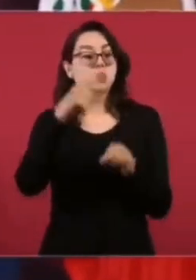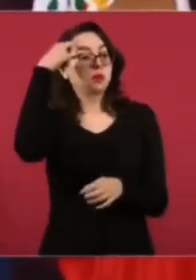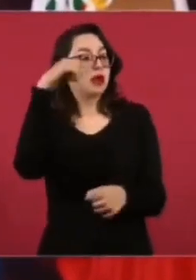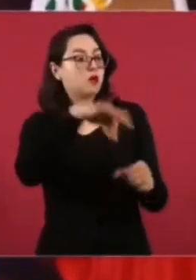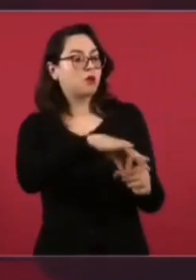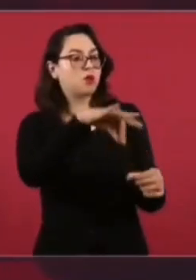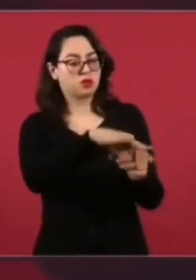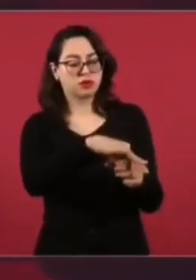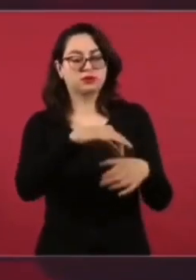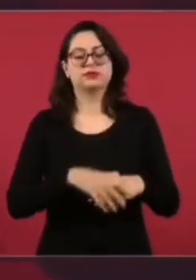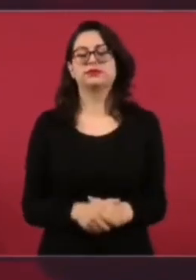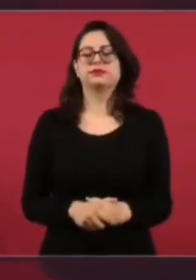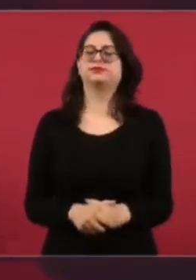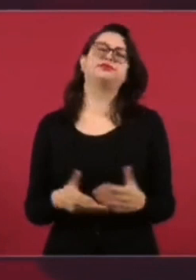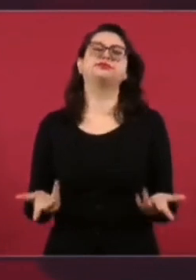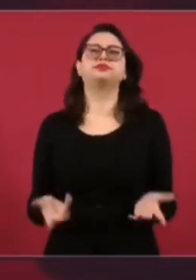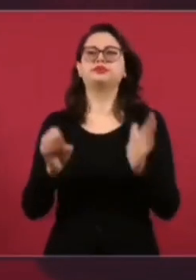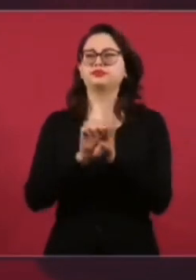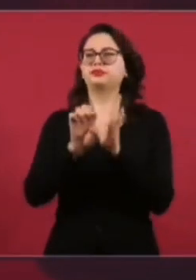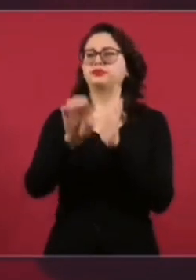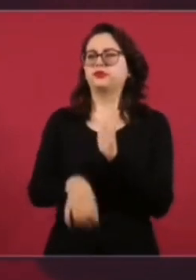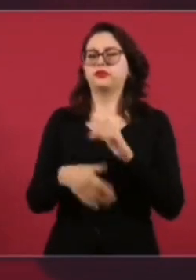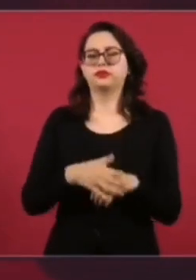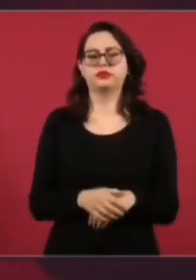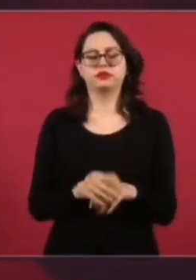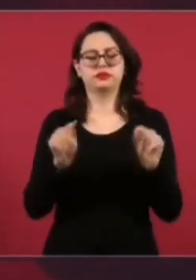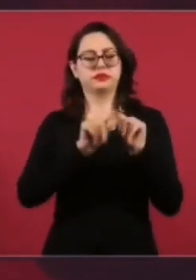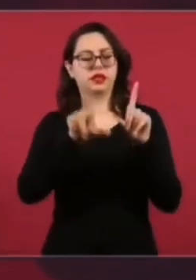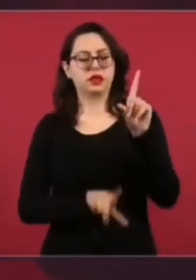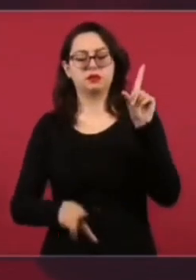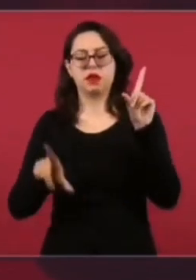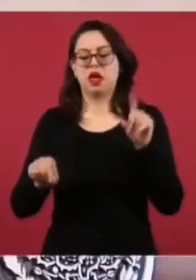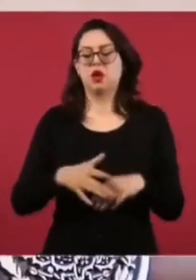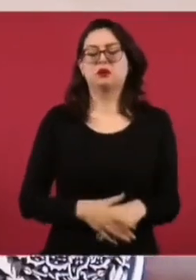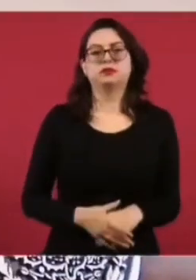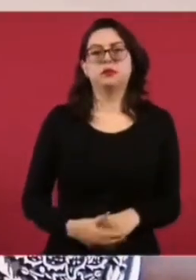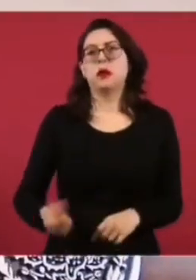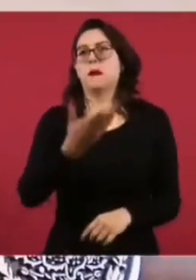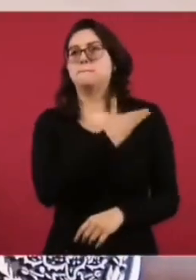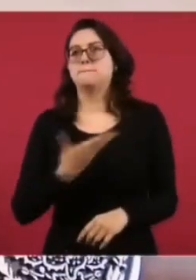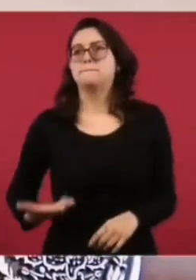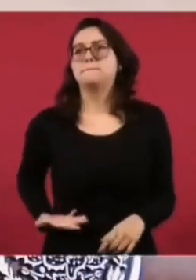presidente o a la presidenta municipal? Incluso a regidores,